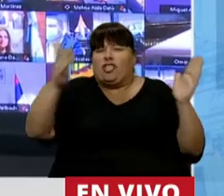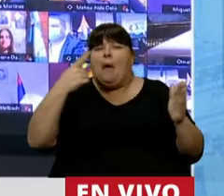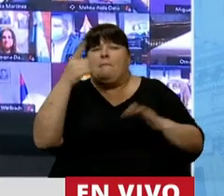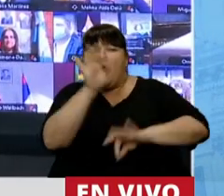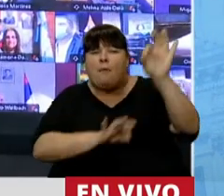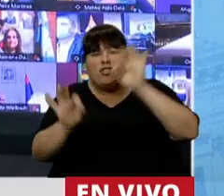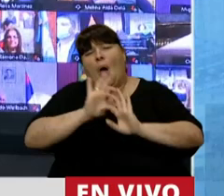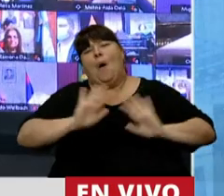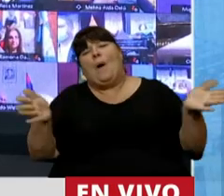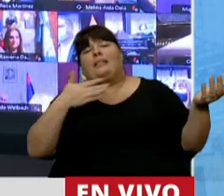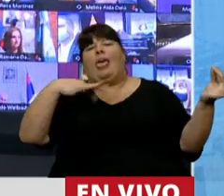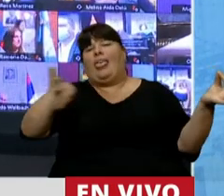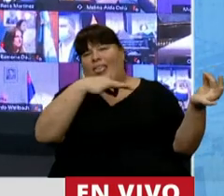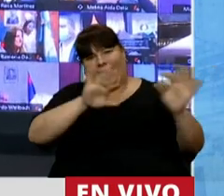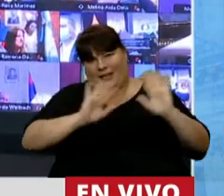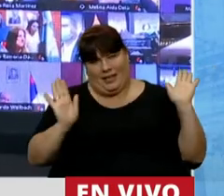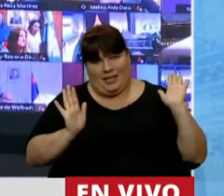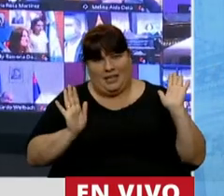los números y dejen de guitarrear.